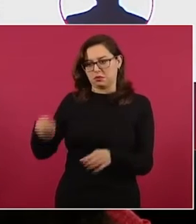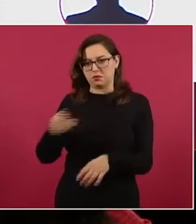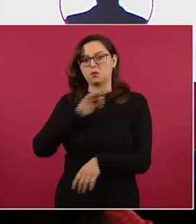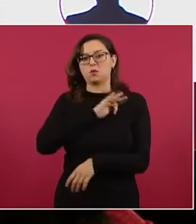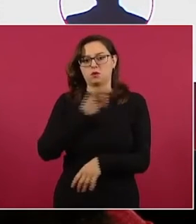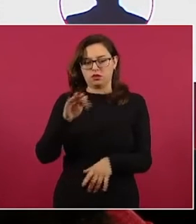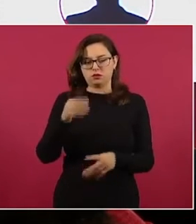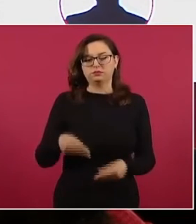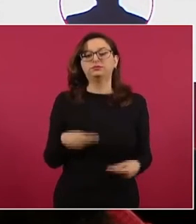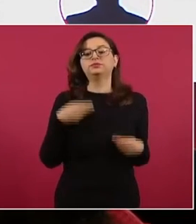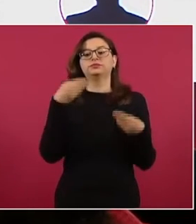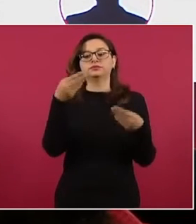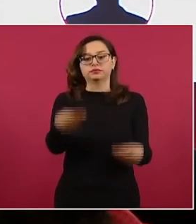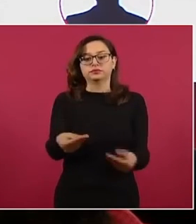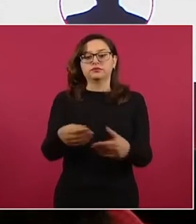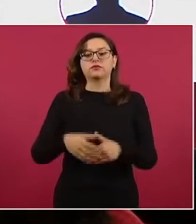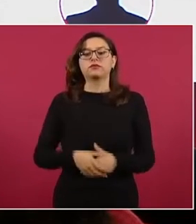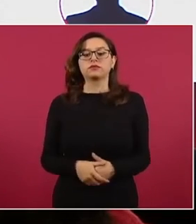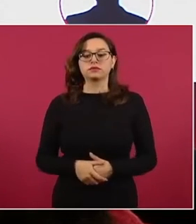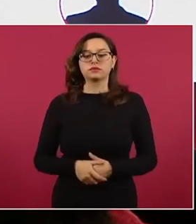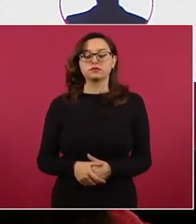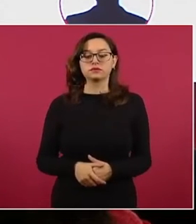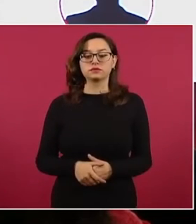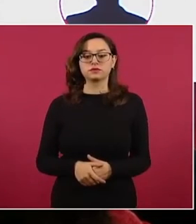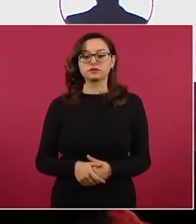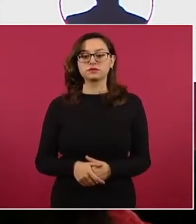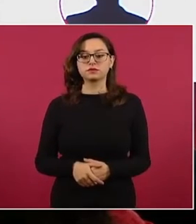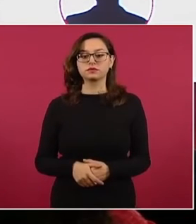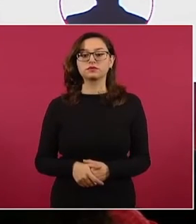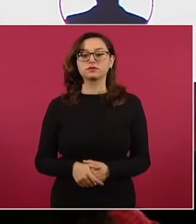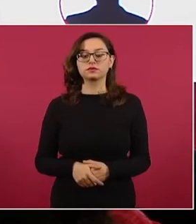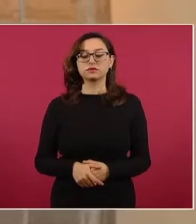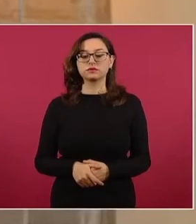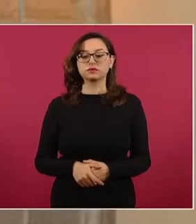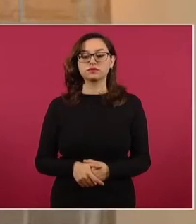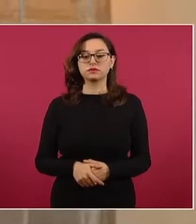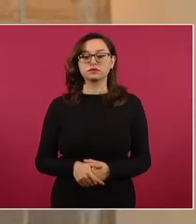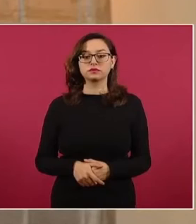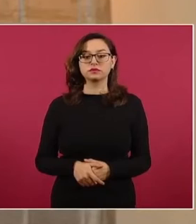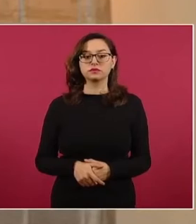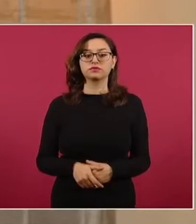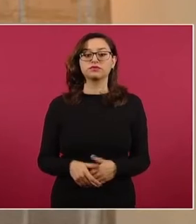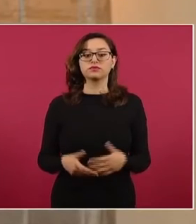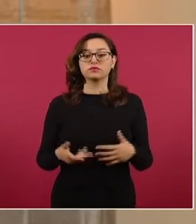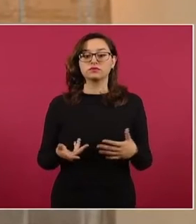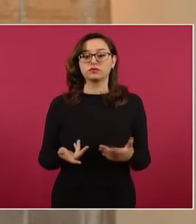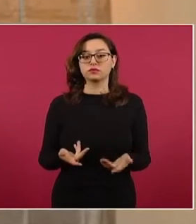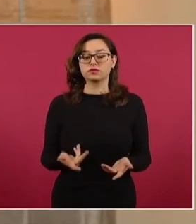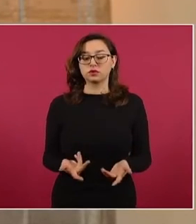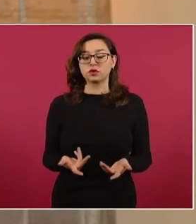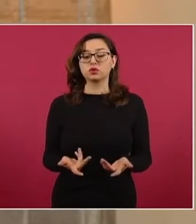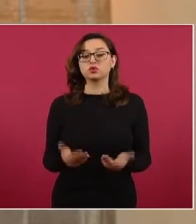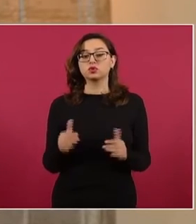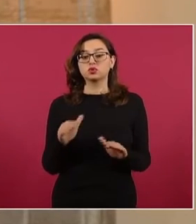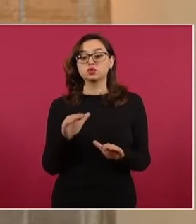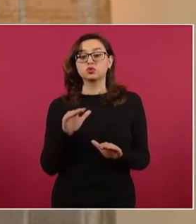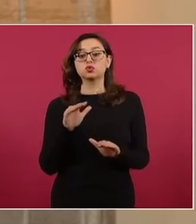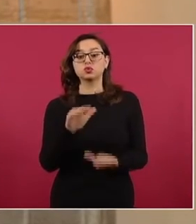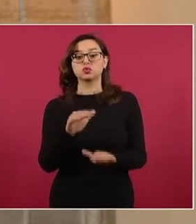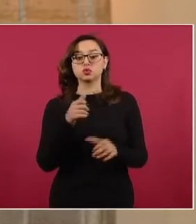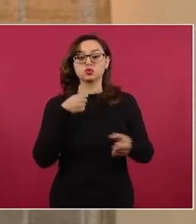En el caso de los crímenes, los homicidios cometidos en agravio de personas